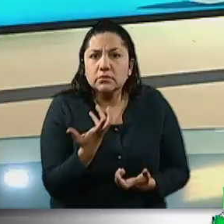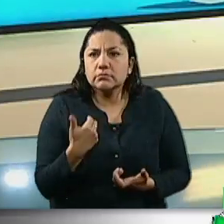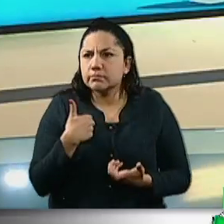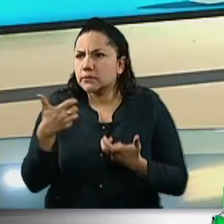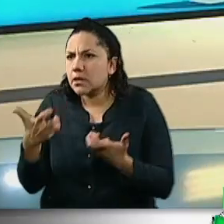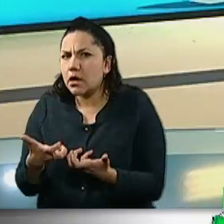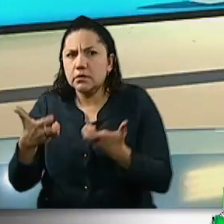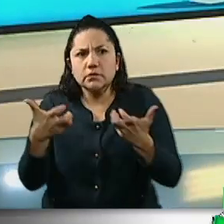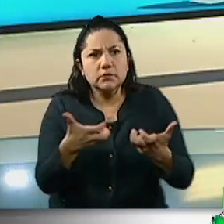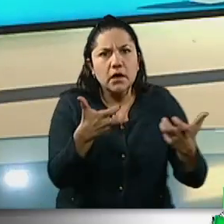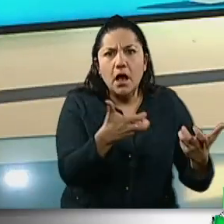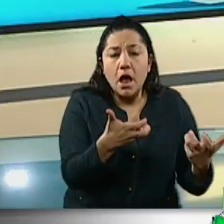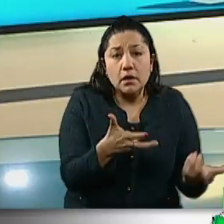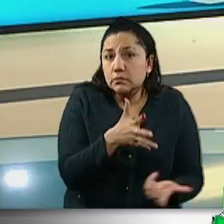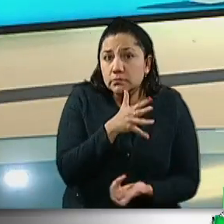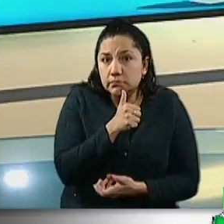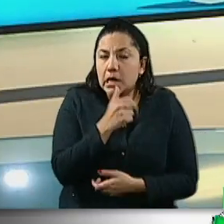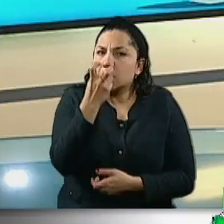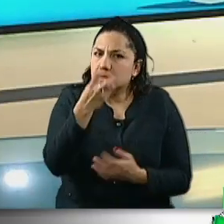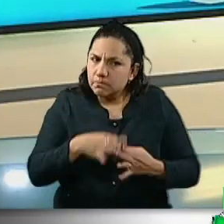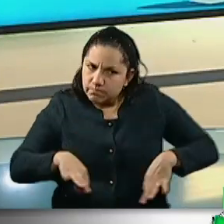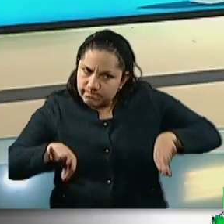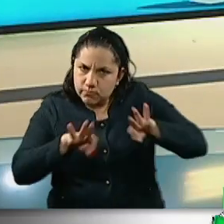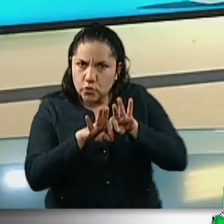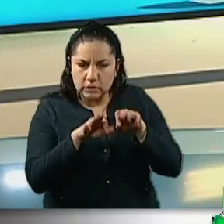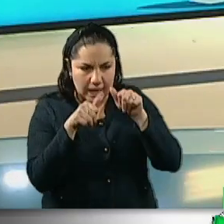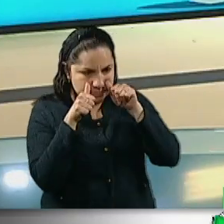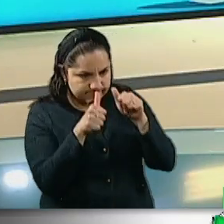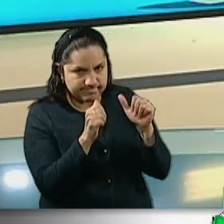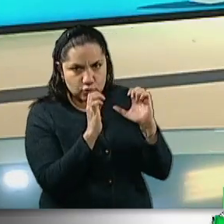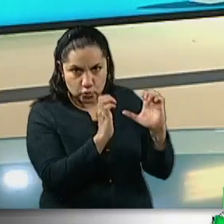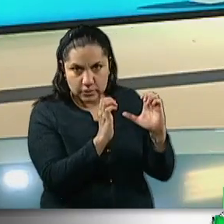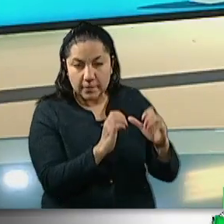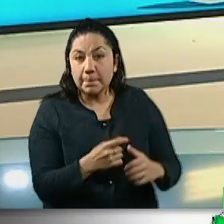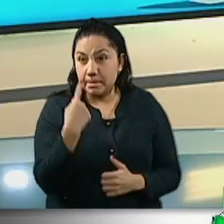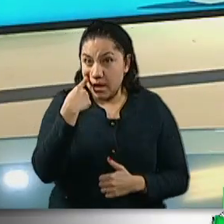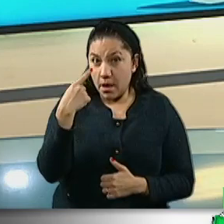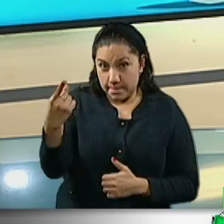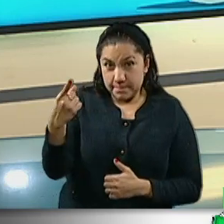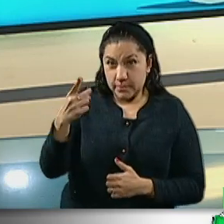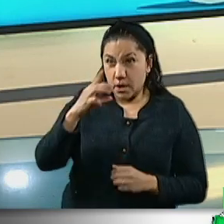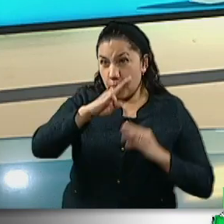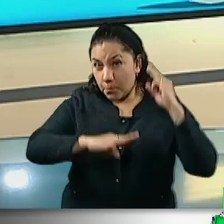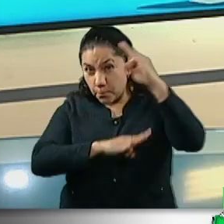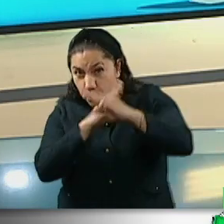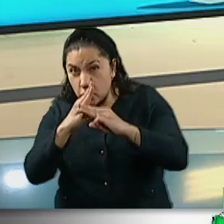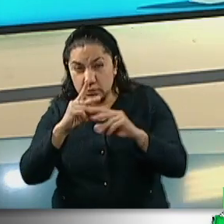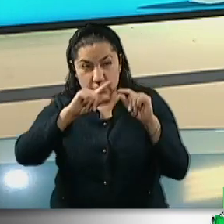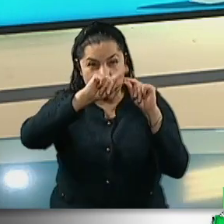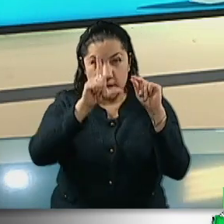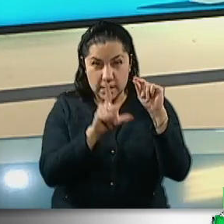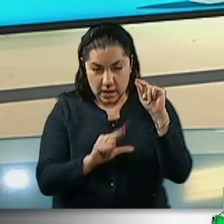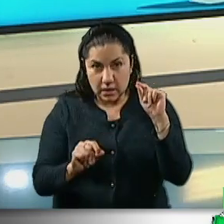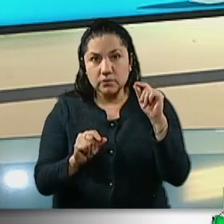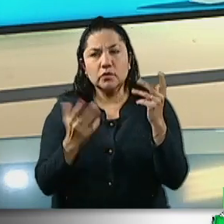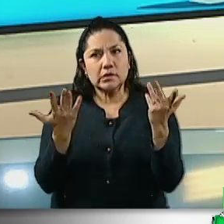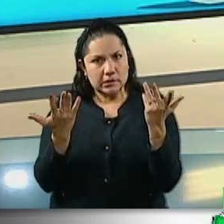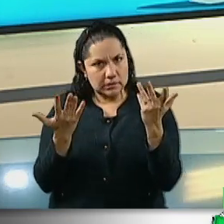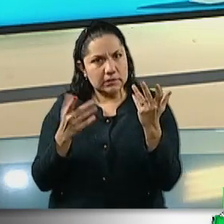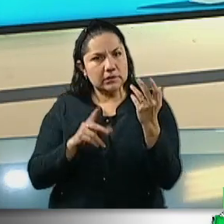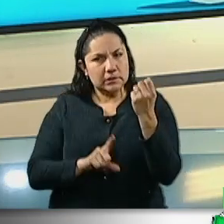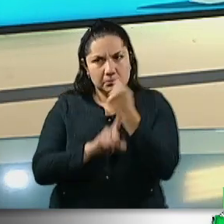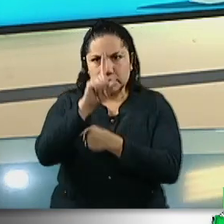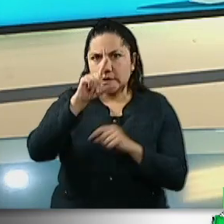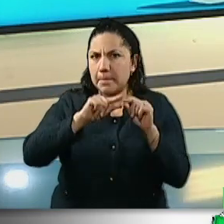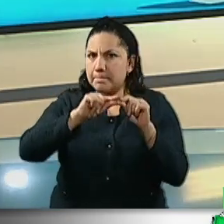Y pues luego de escuchar estas cifras sobre la depresión a nivel mundial y nacional, así como su impacto, veamos el trabajo legislativo que se ha realizado en el Congreso para atender este